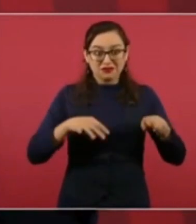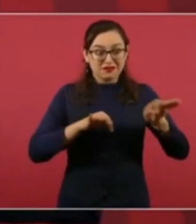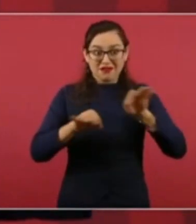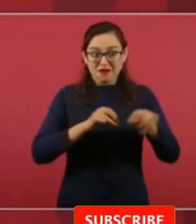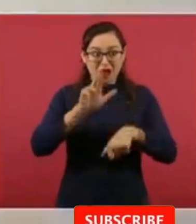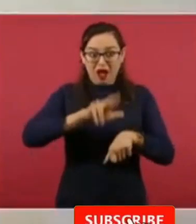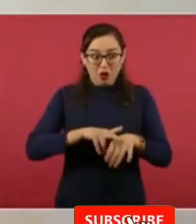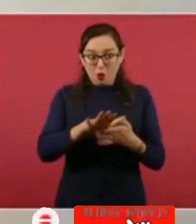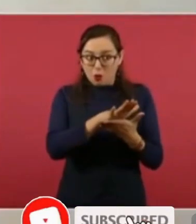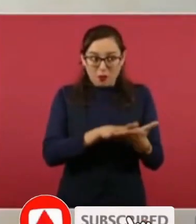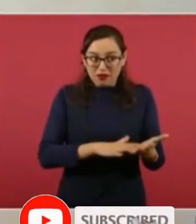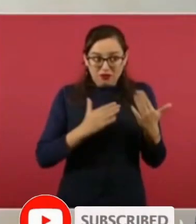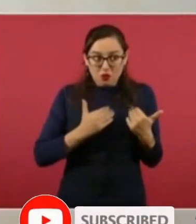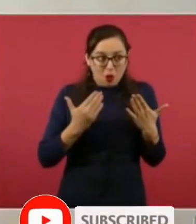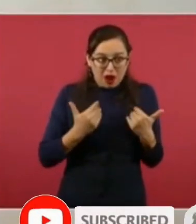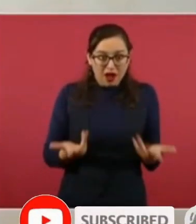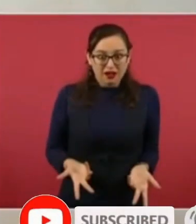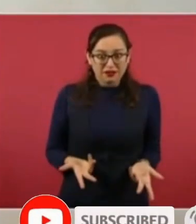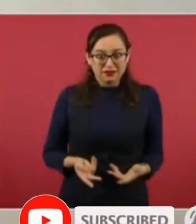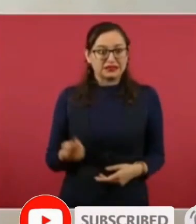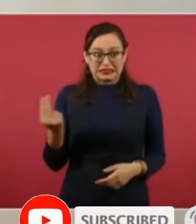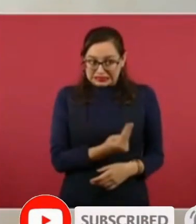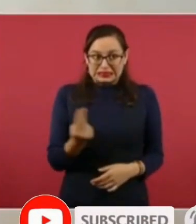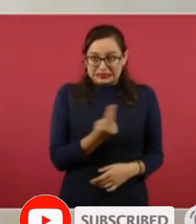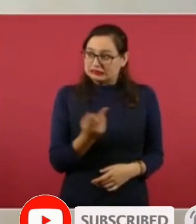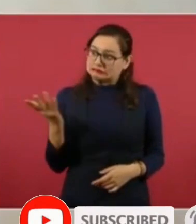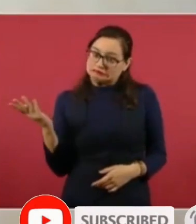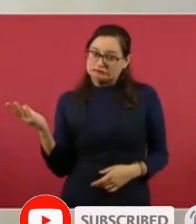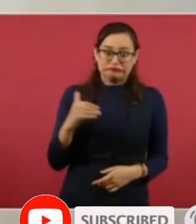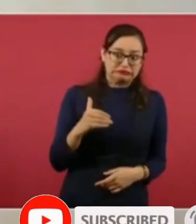y vamos a llevar a cabo un acuerdo